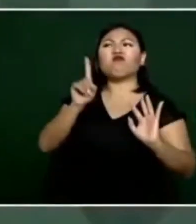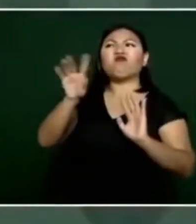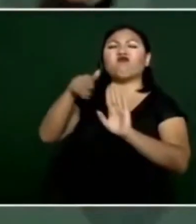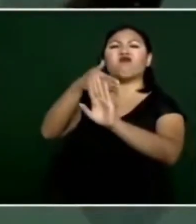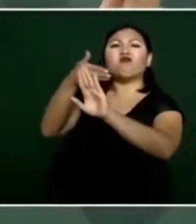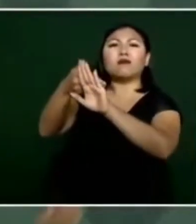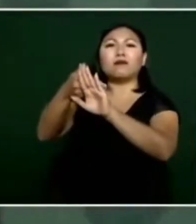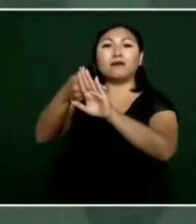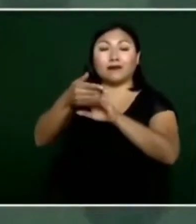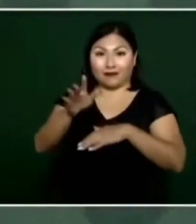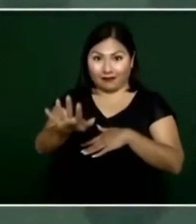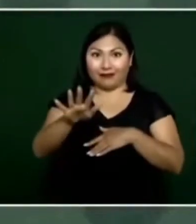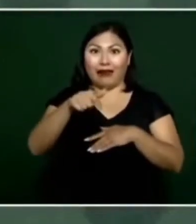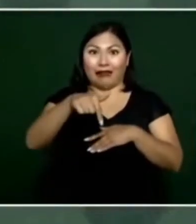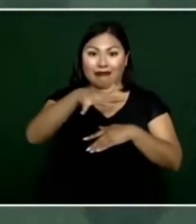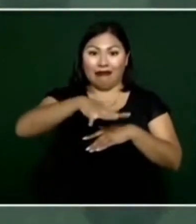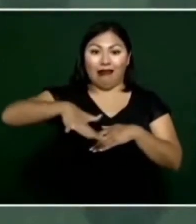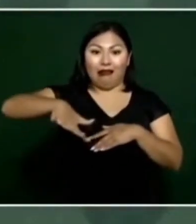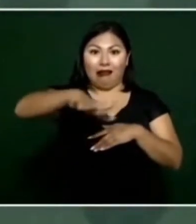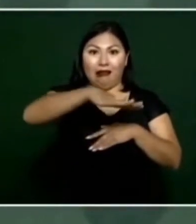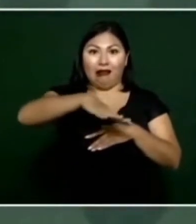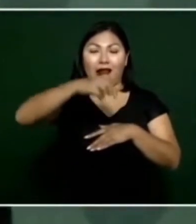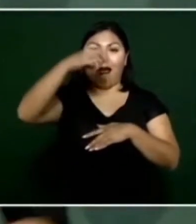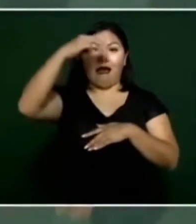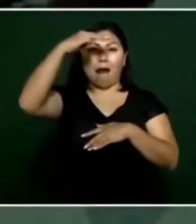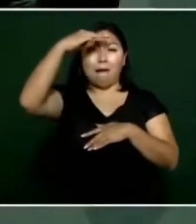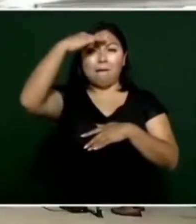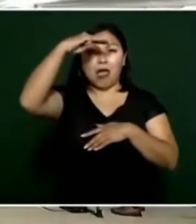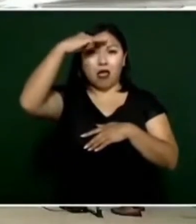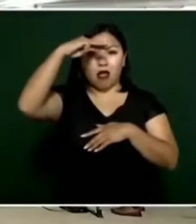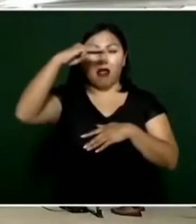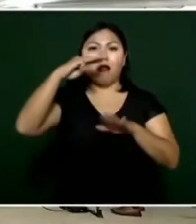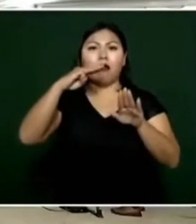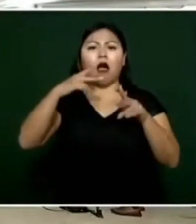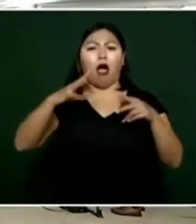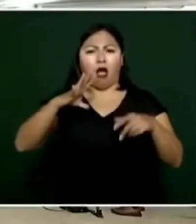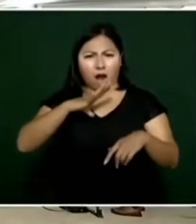de Mexicali, que hay ejidatarios,